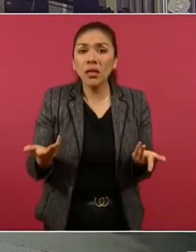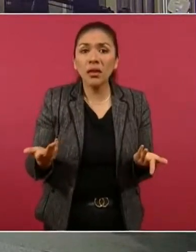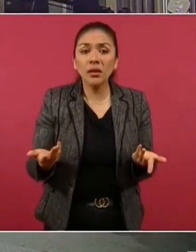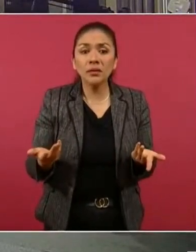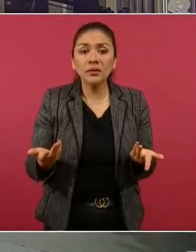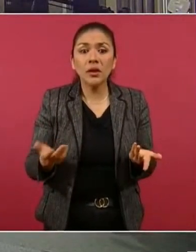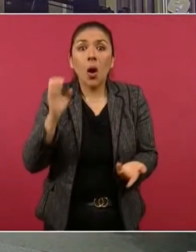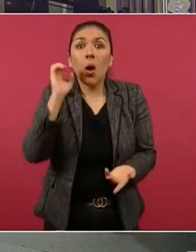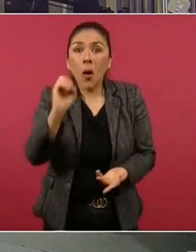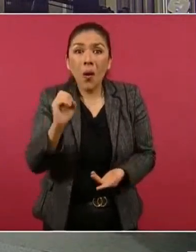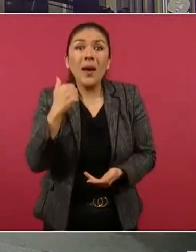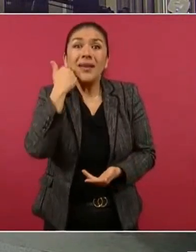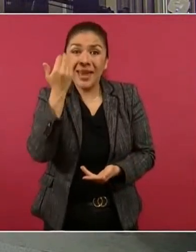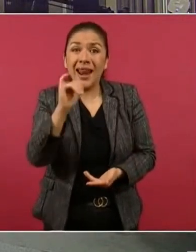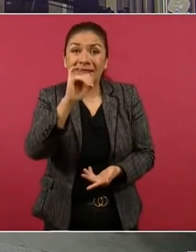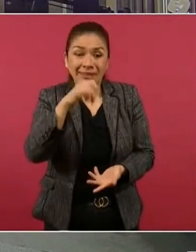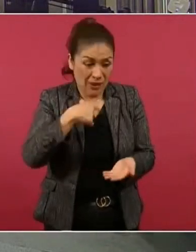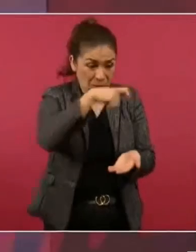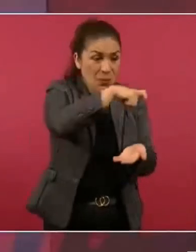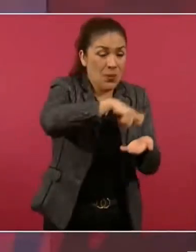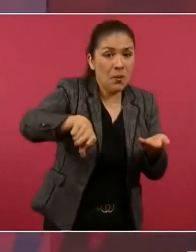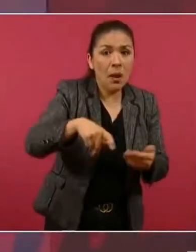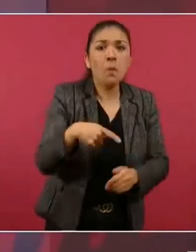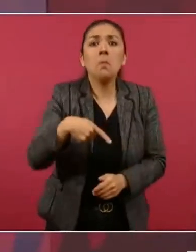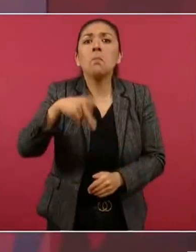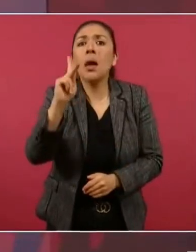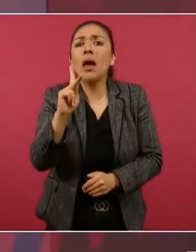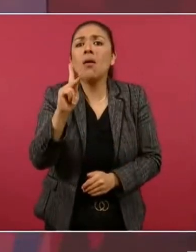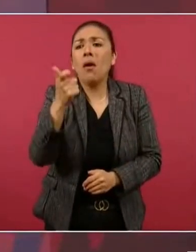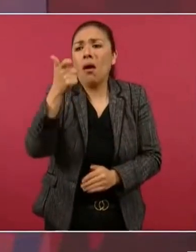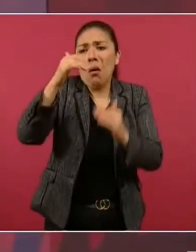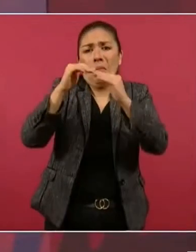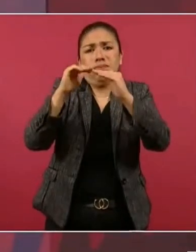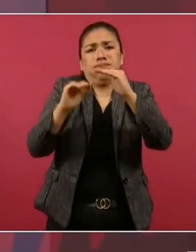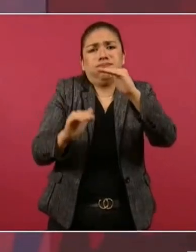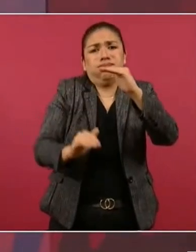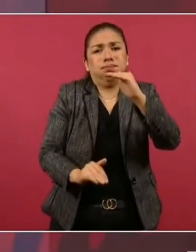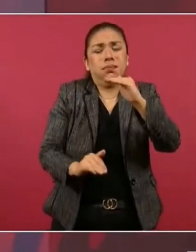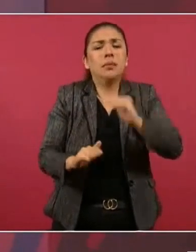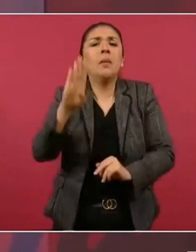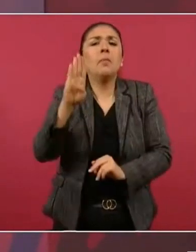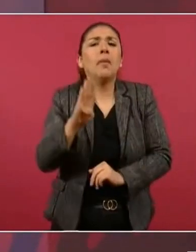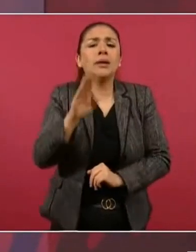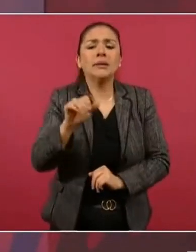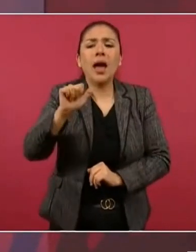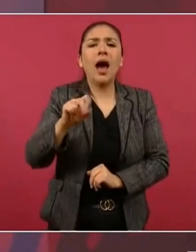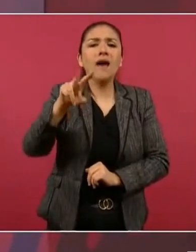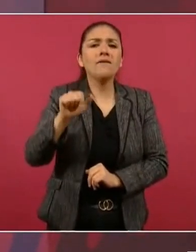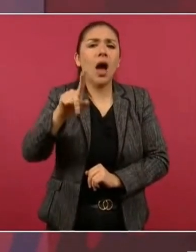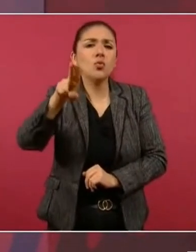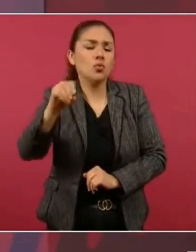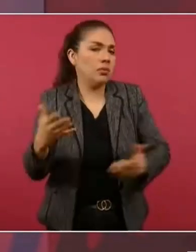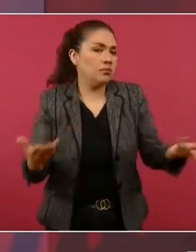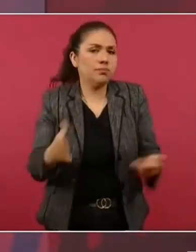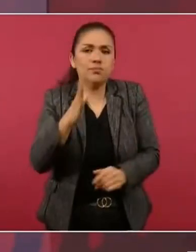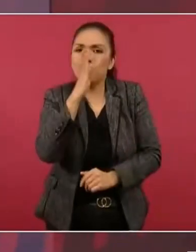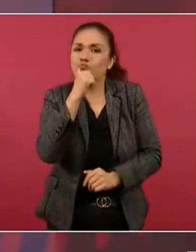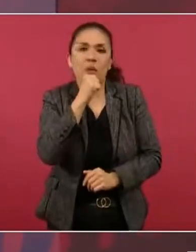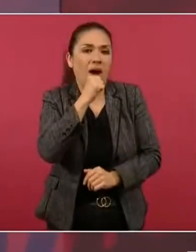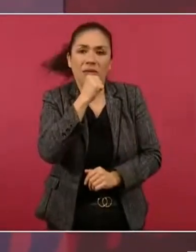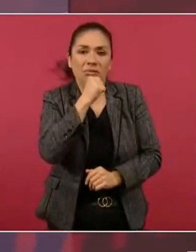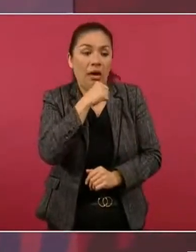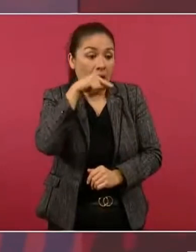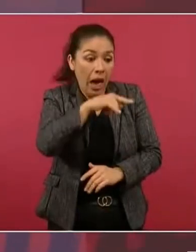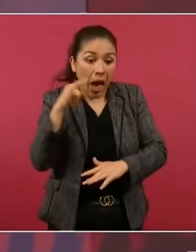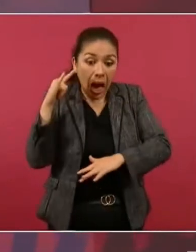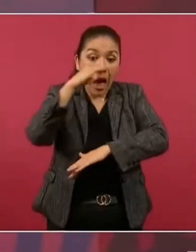comprarlo, pero a precio de avalúo. Yo no puedo vender un bien público